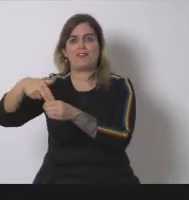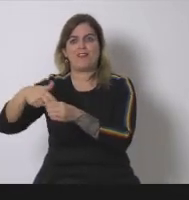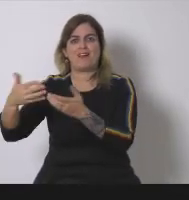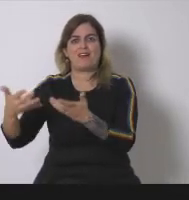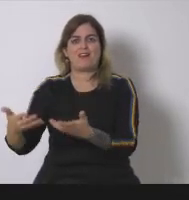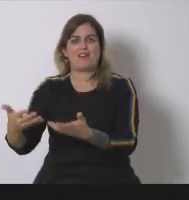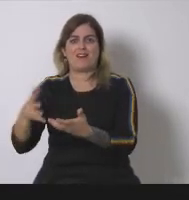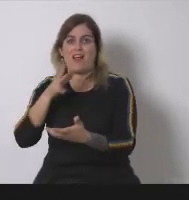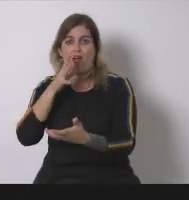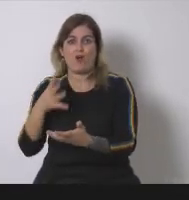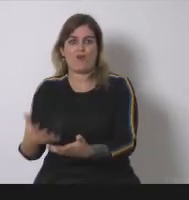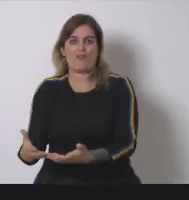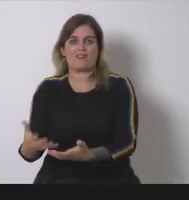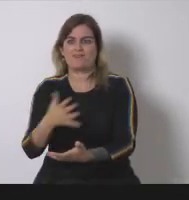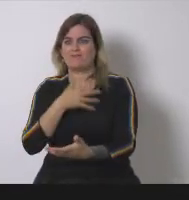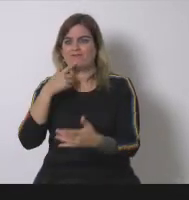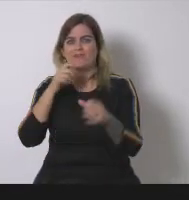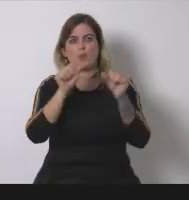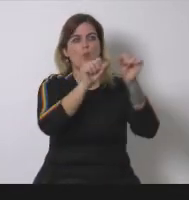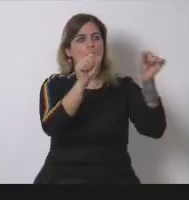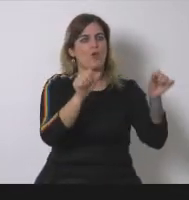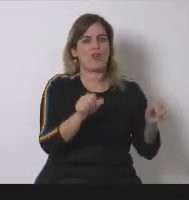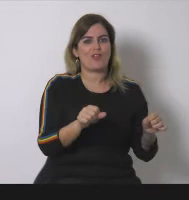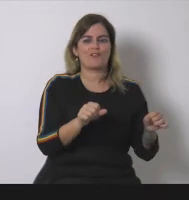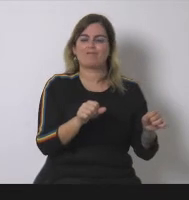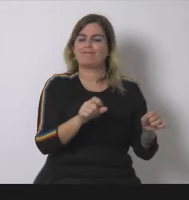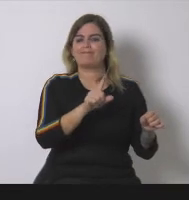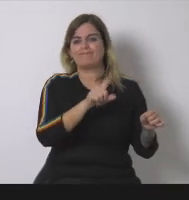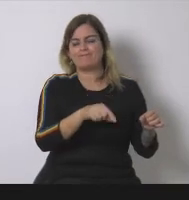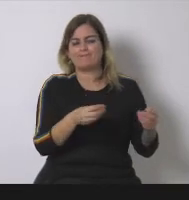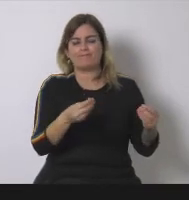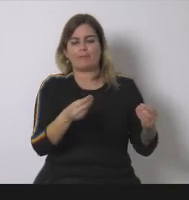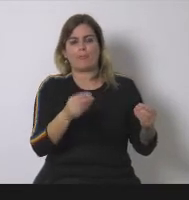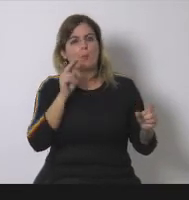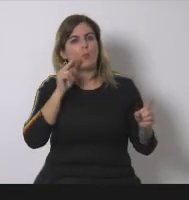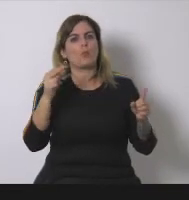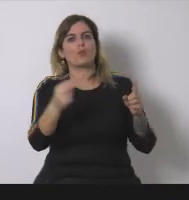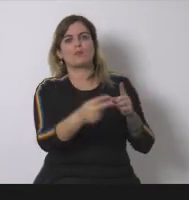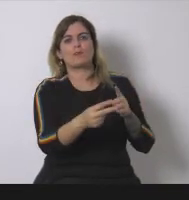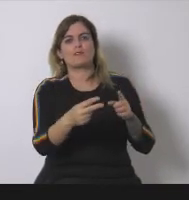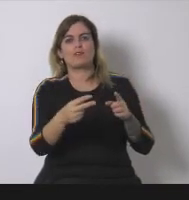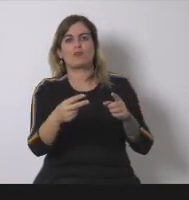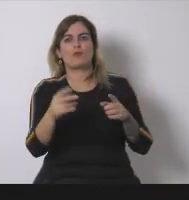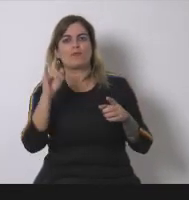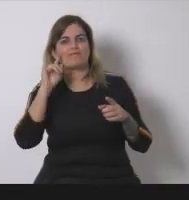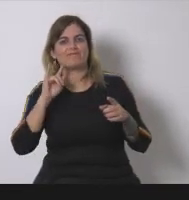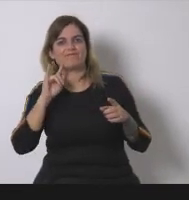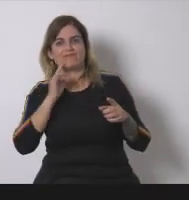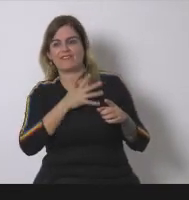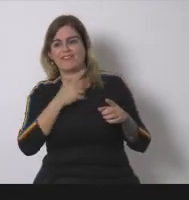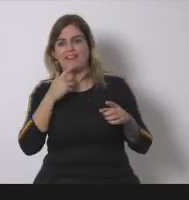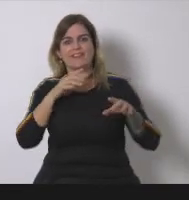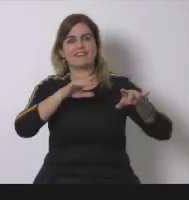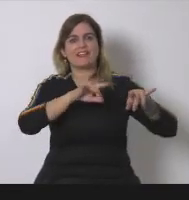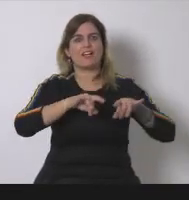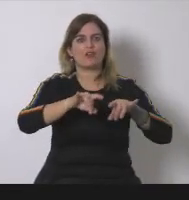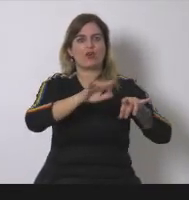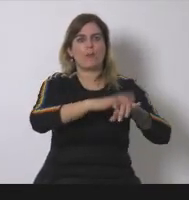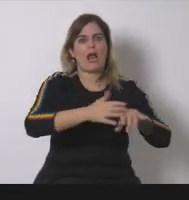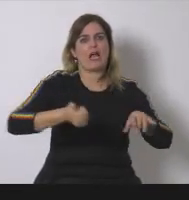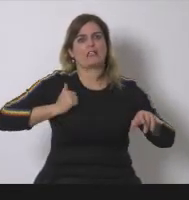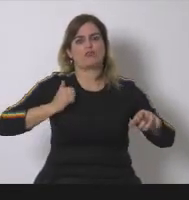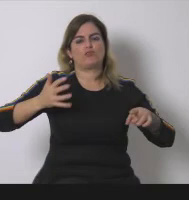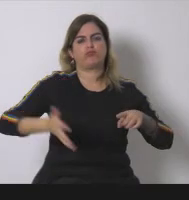el territorio como un lugar de donde extraer los recursos que se mira el territorio como un lugar donde traer los recursos